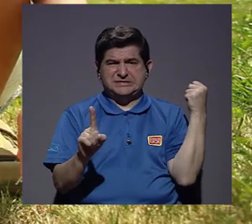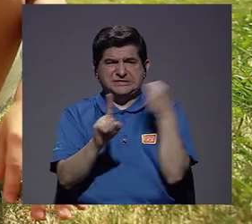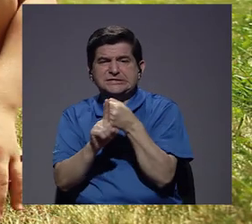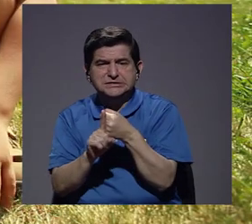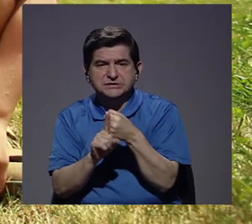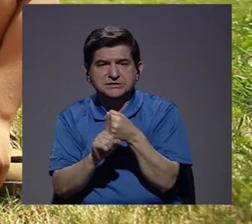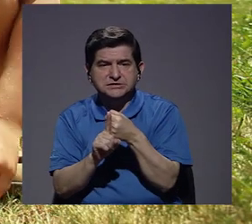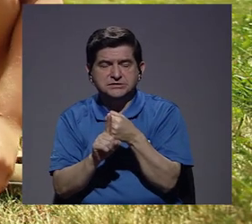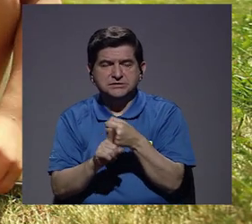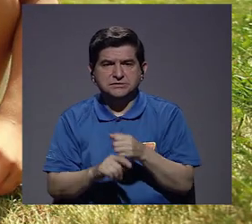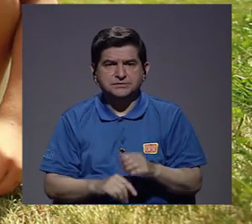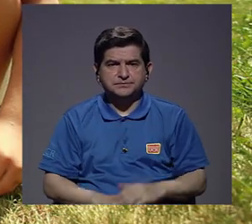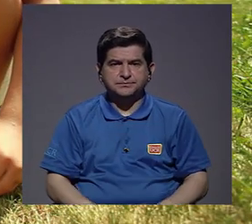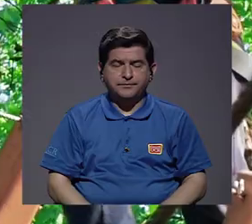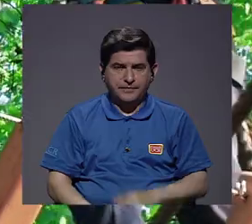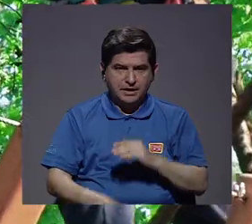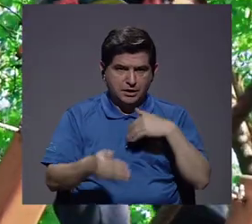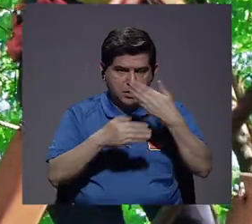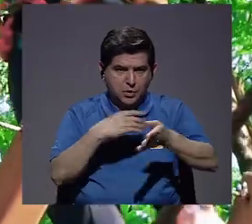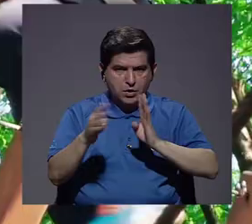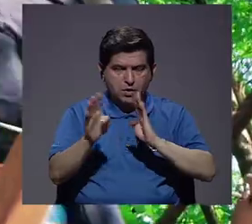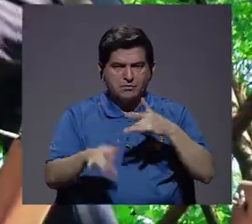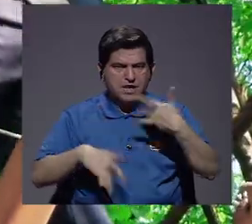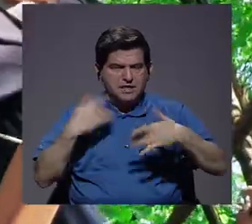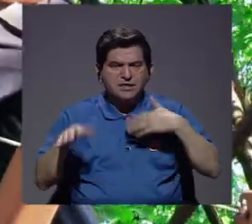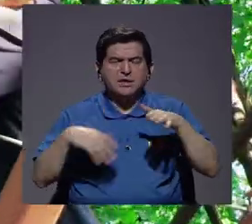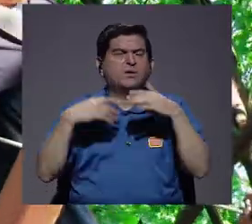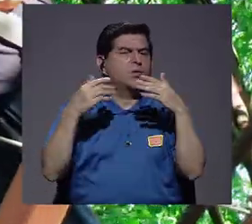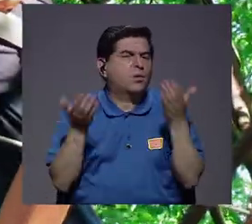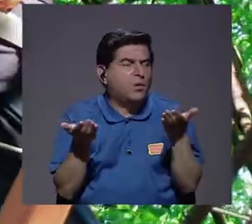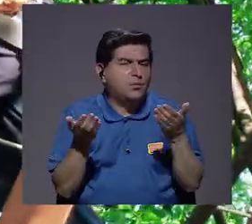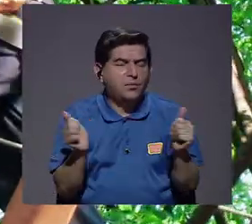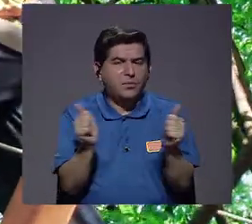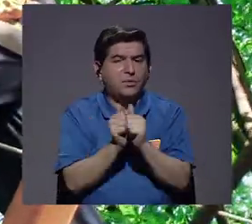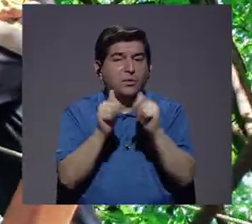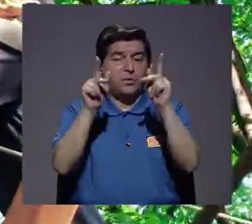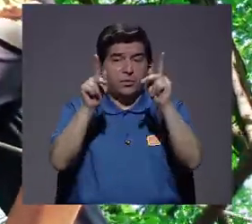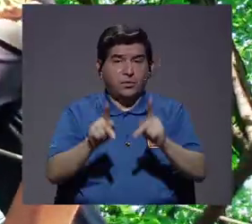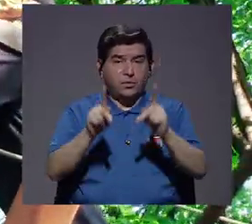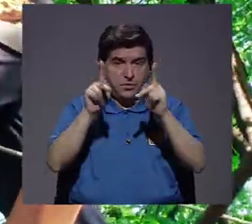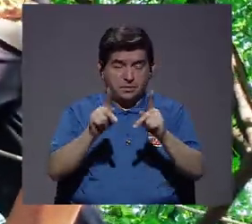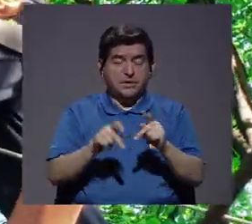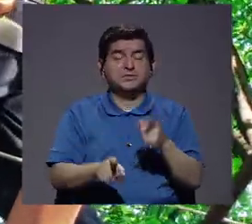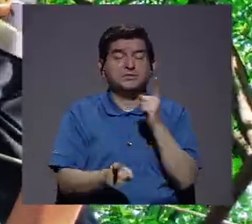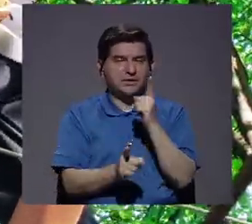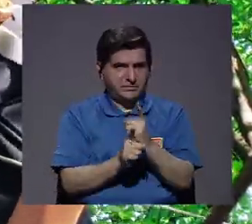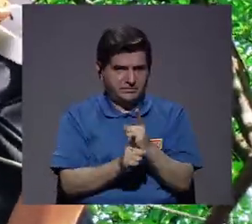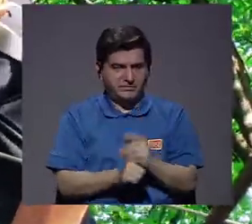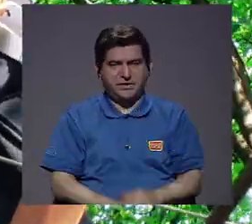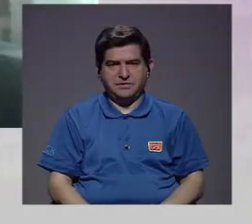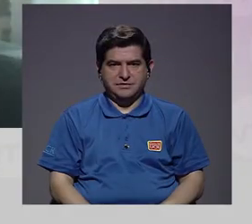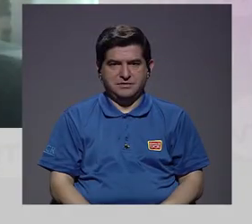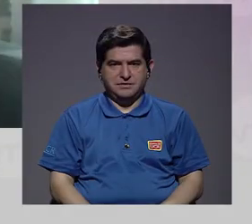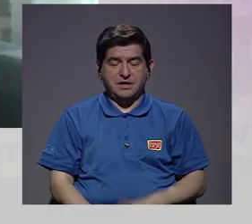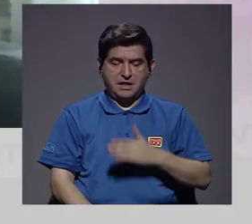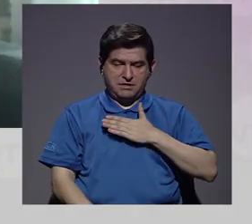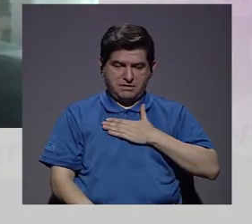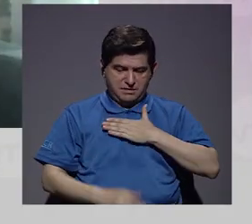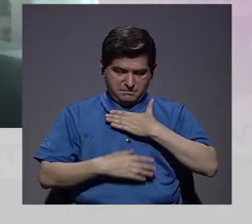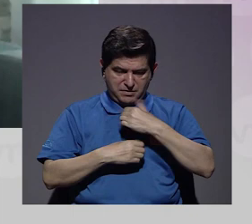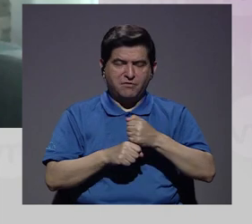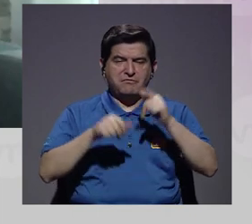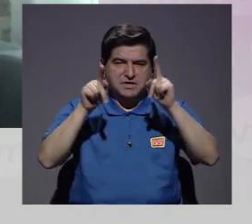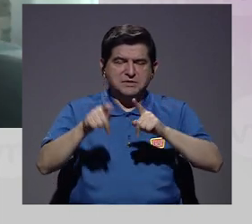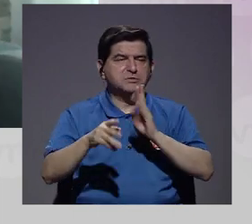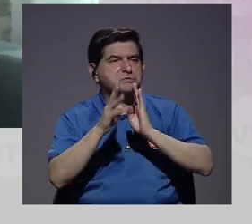La segunda es hablar de cómo me estoy sintiendo con las personas adecuadas, con las personas teniendo